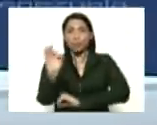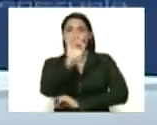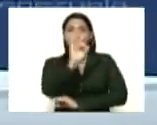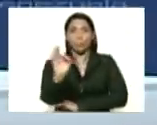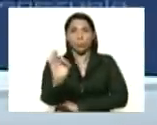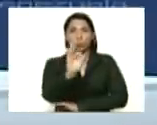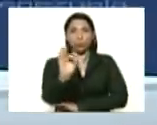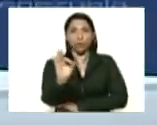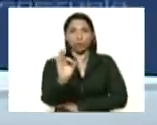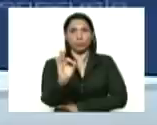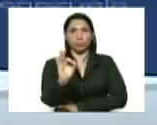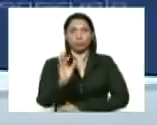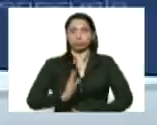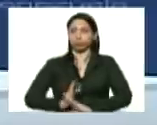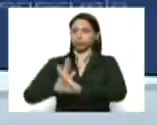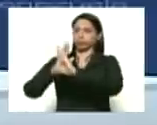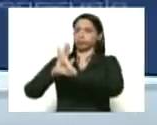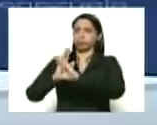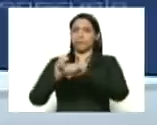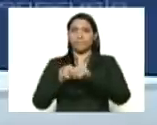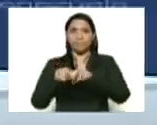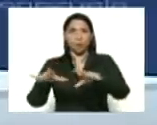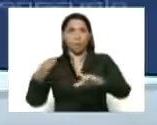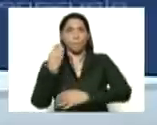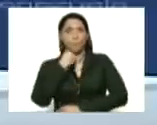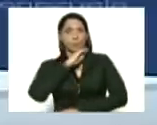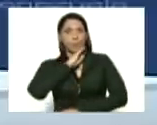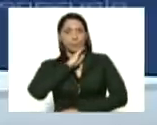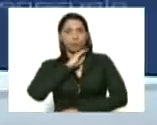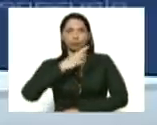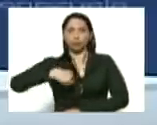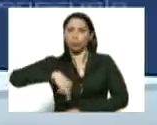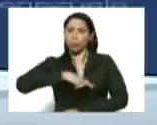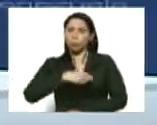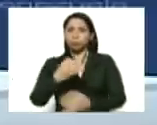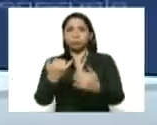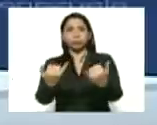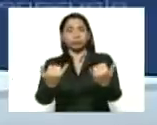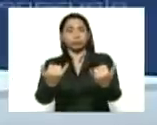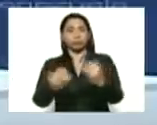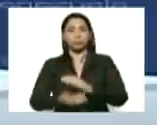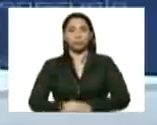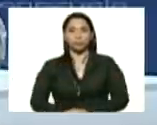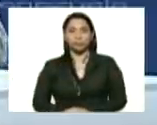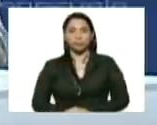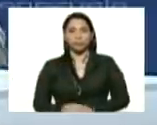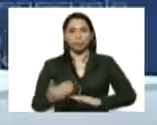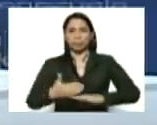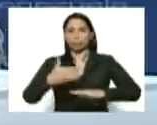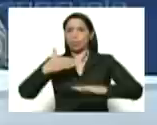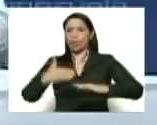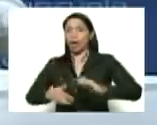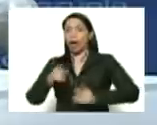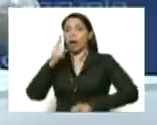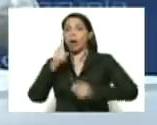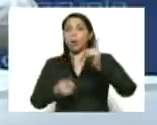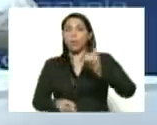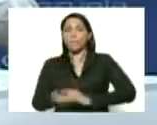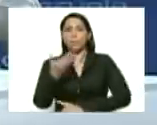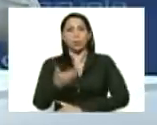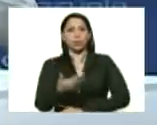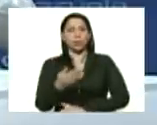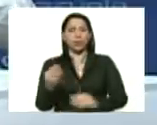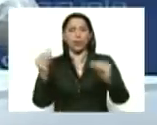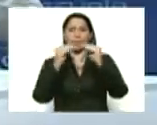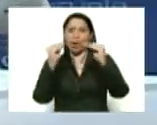la pandemia. Y estamos ahorita detrás de algo clave. De acuerdo a los